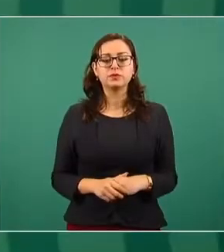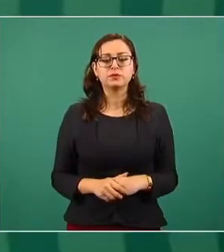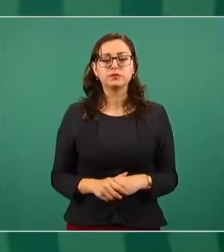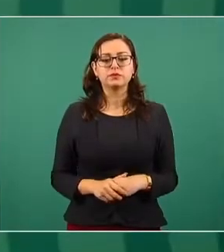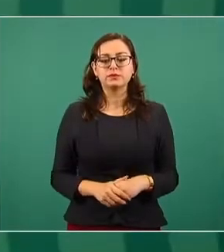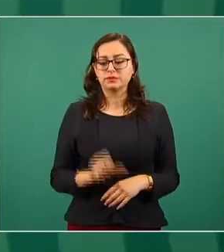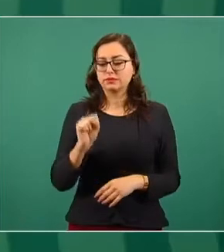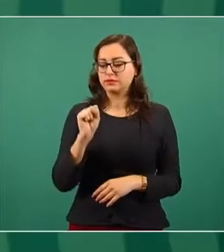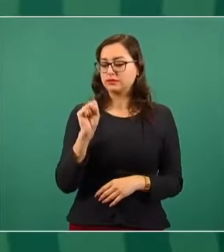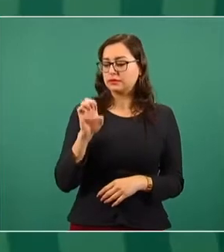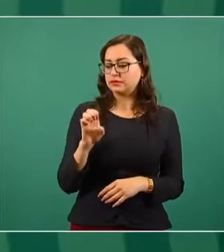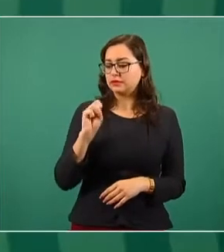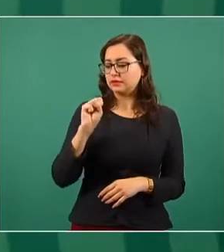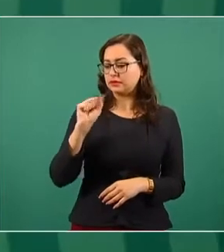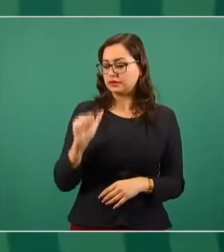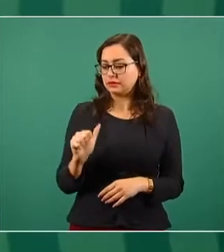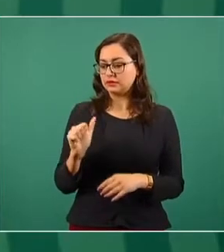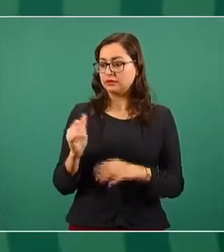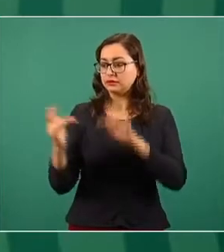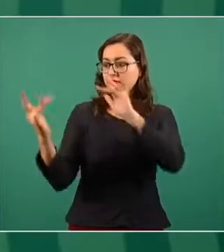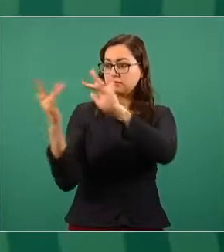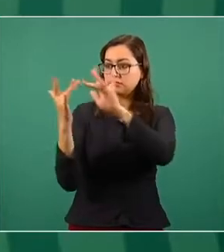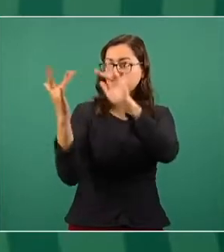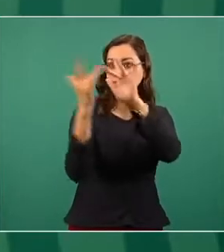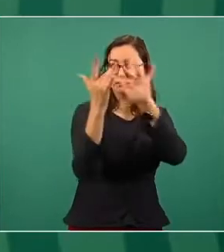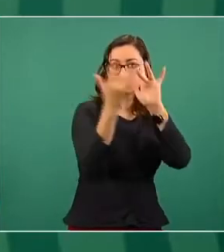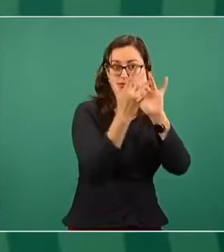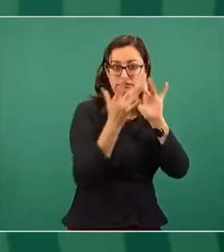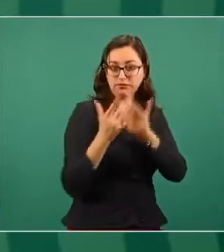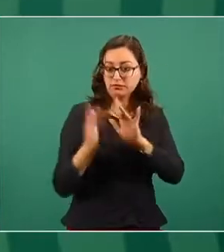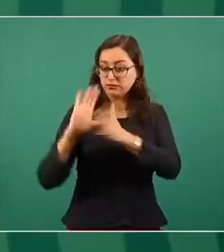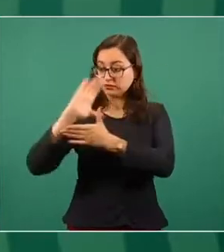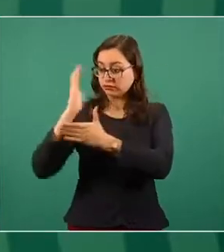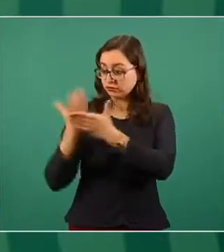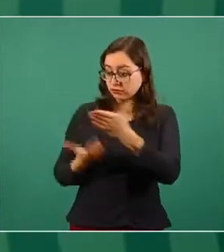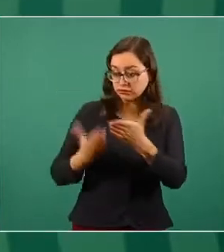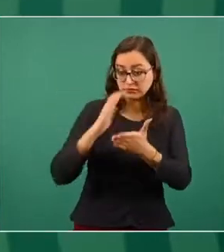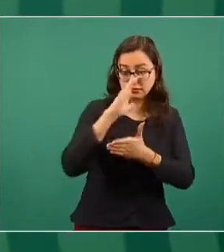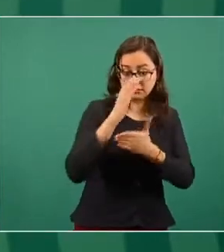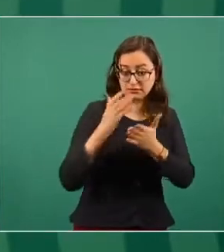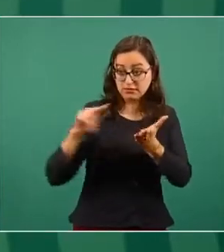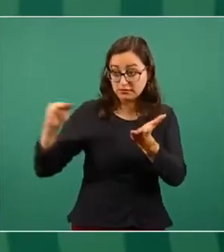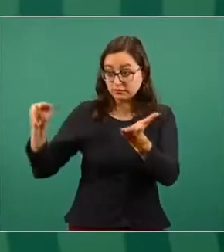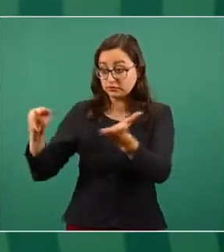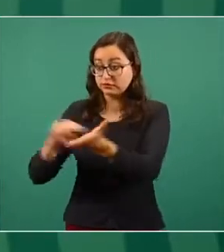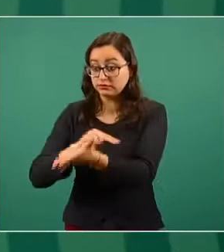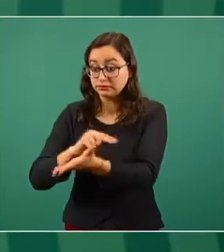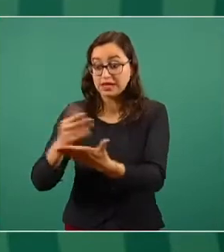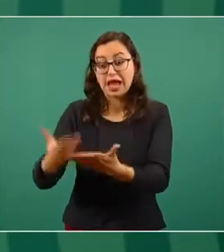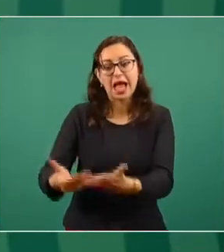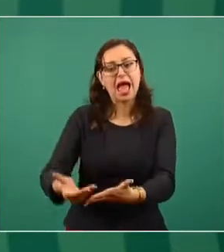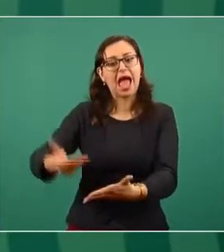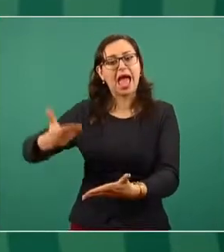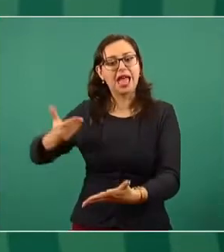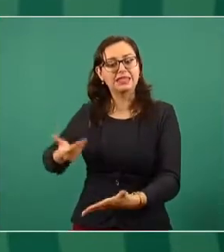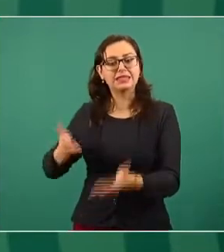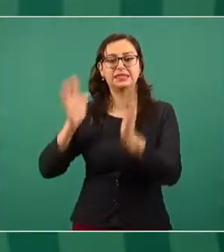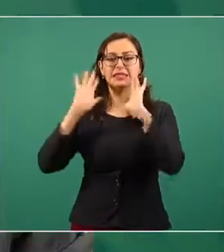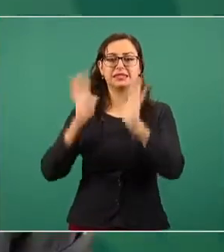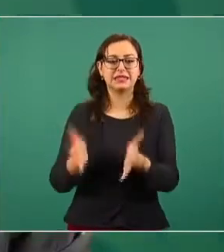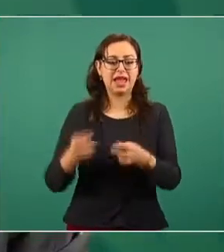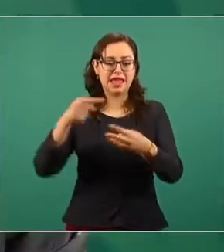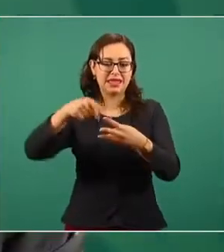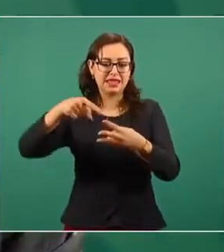de Salud establece contacto envían tres requisitos principales para el registro sanitario.